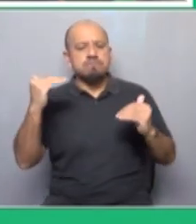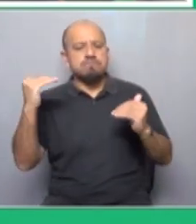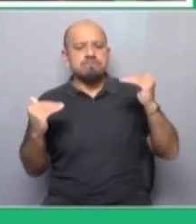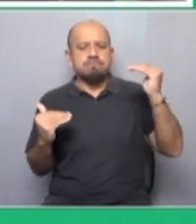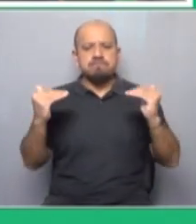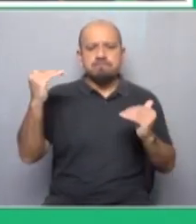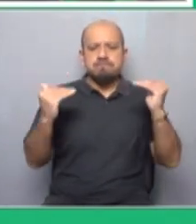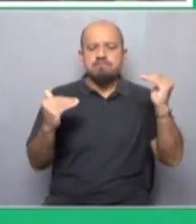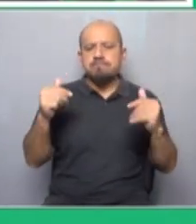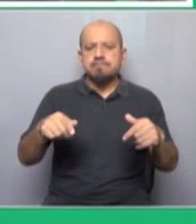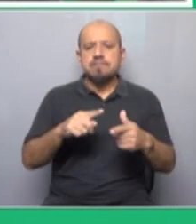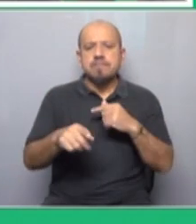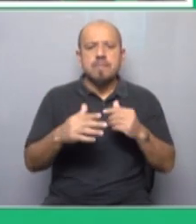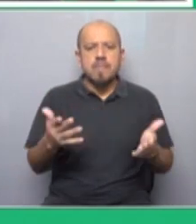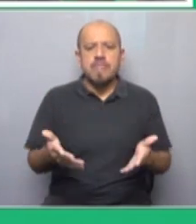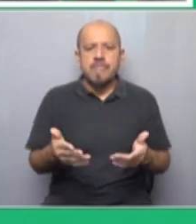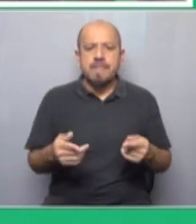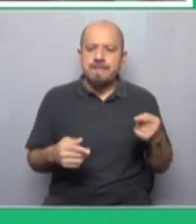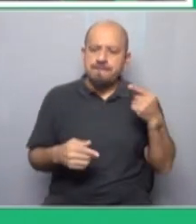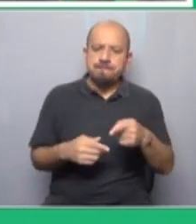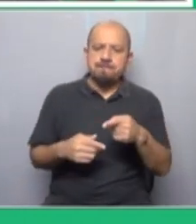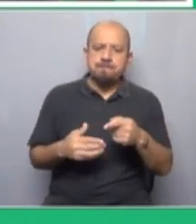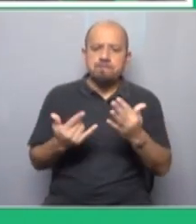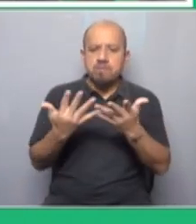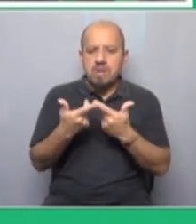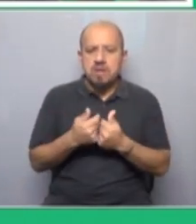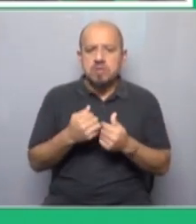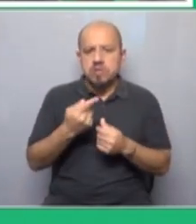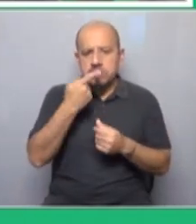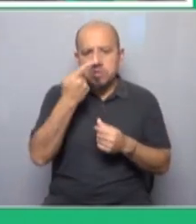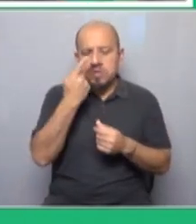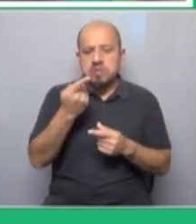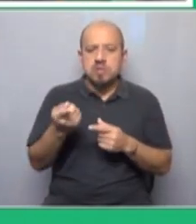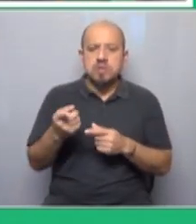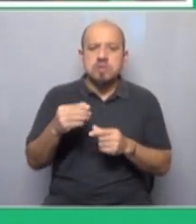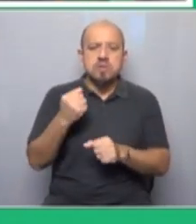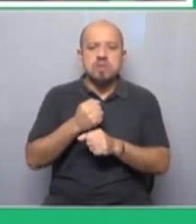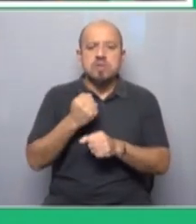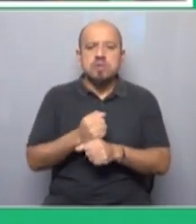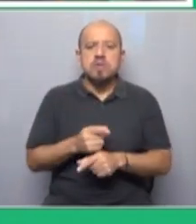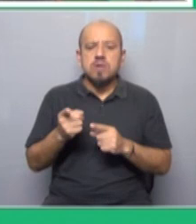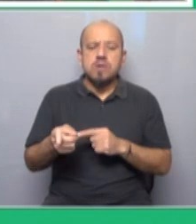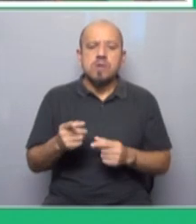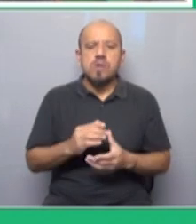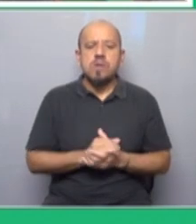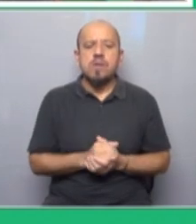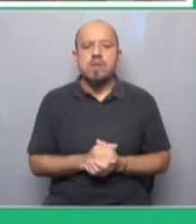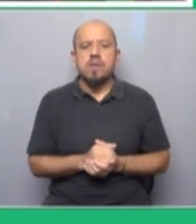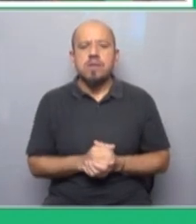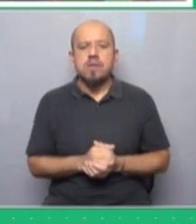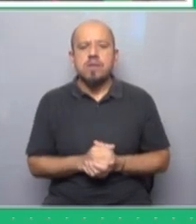creciente pegarle a una organización que intenta defender los intereses de los débiles parece ser bastante contradictorio